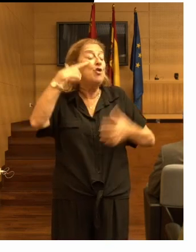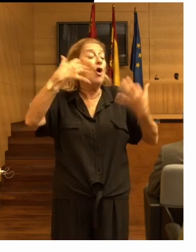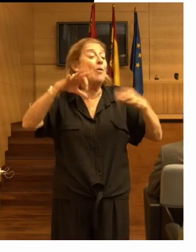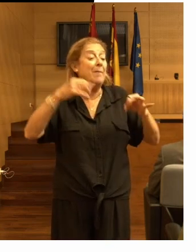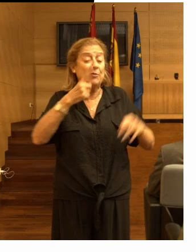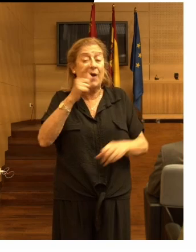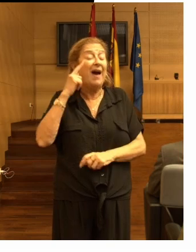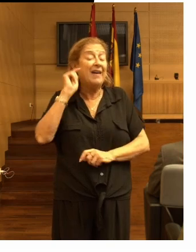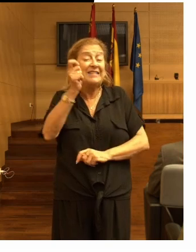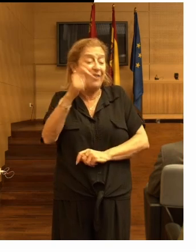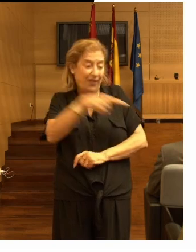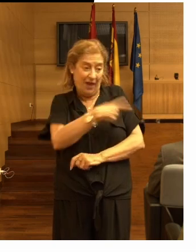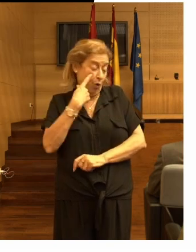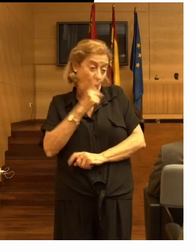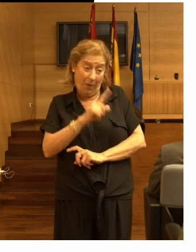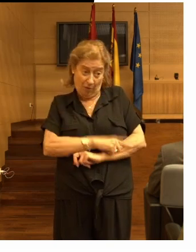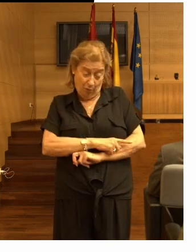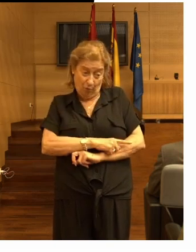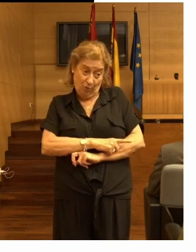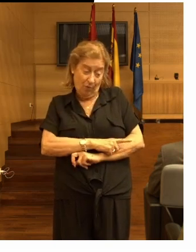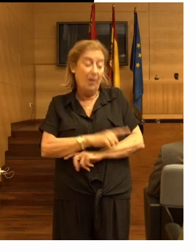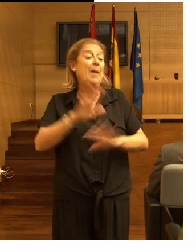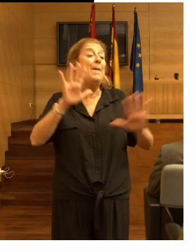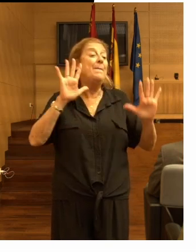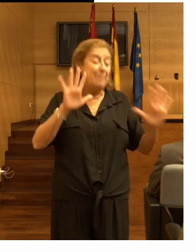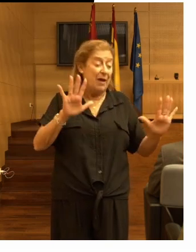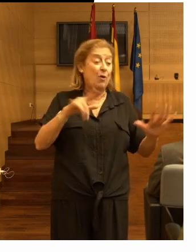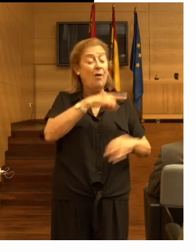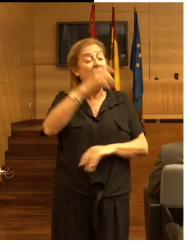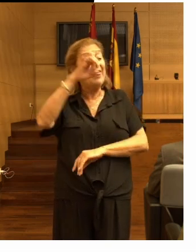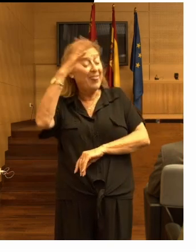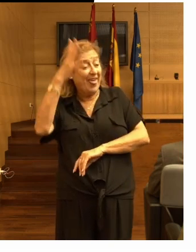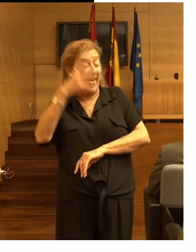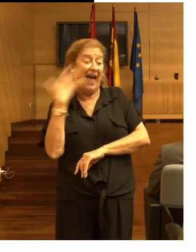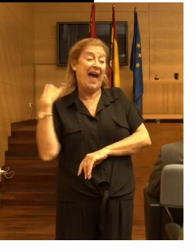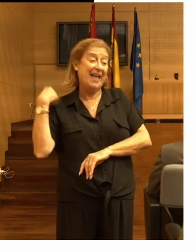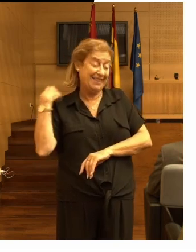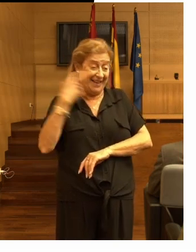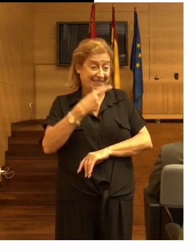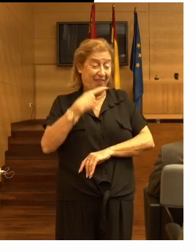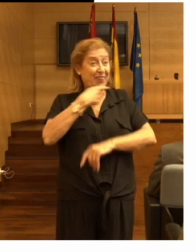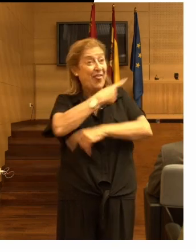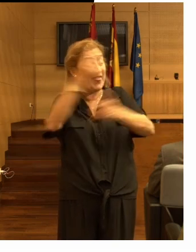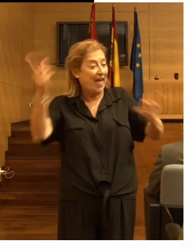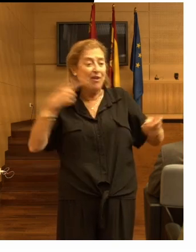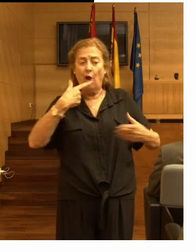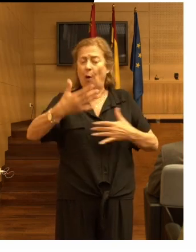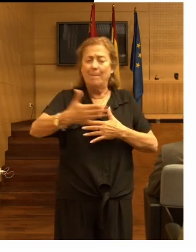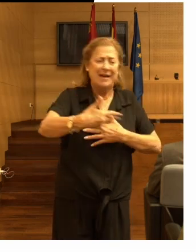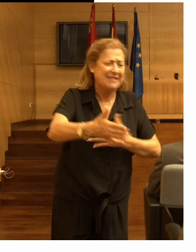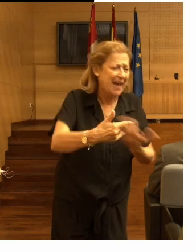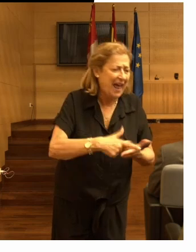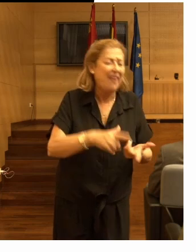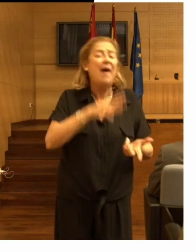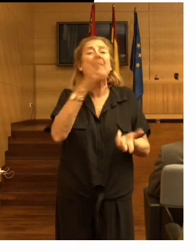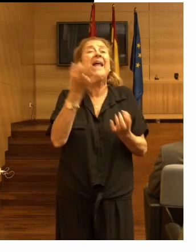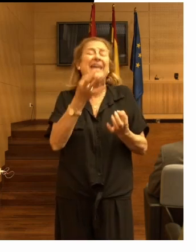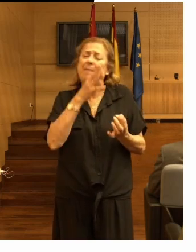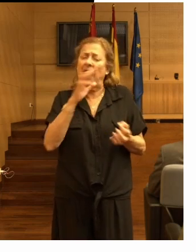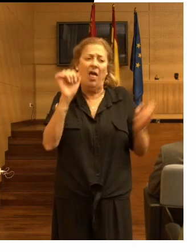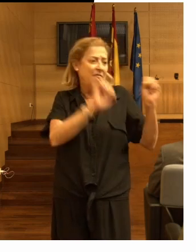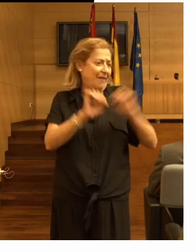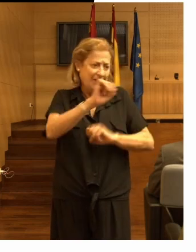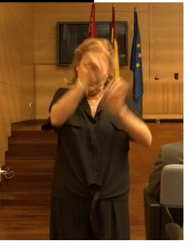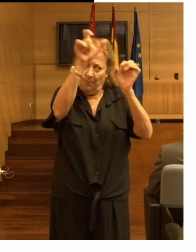en una residencia sin embargo es la idea que se transmitía que no pasaba nada que era para proteger a la persona